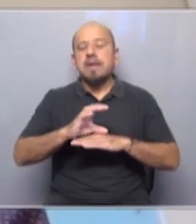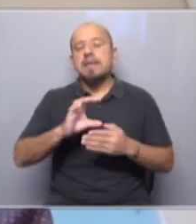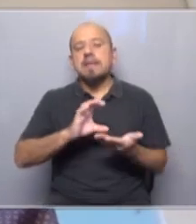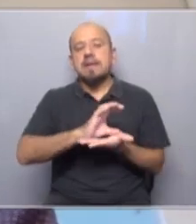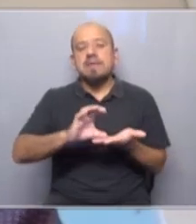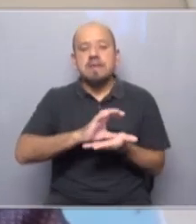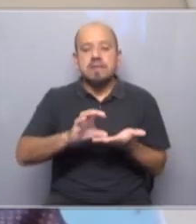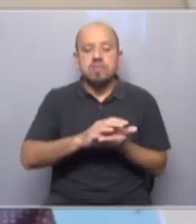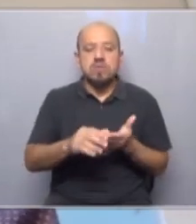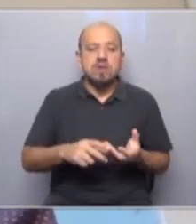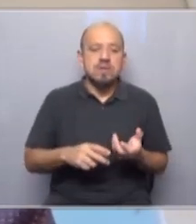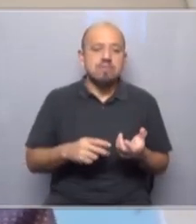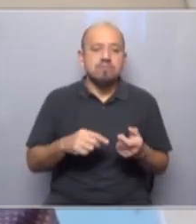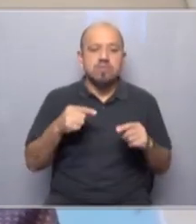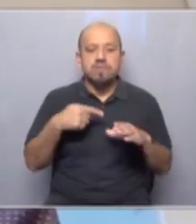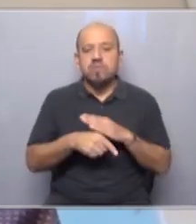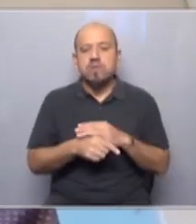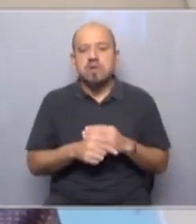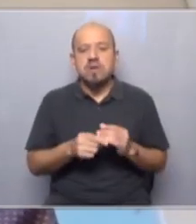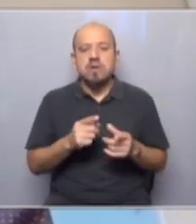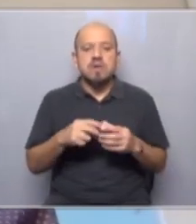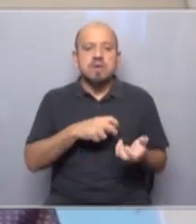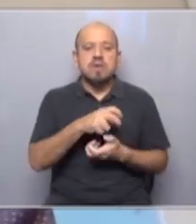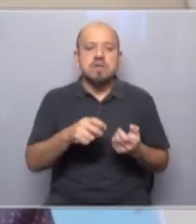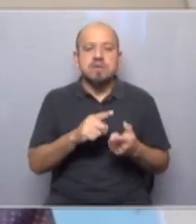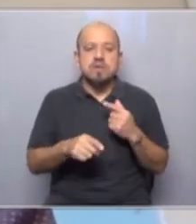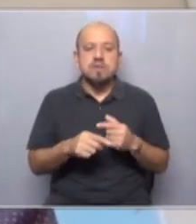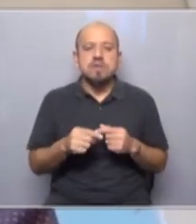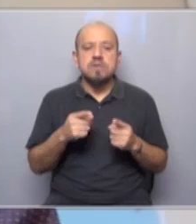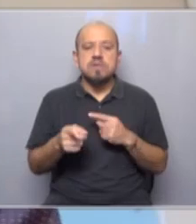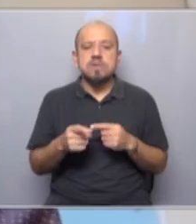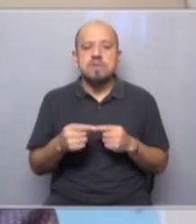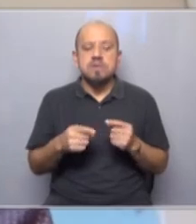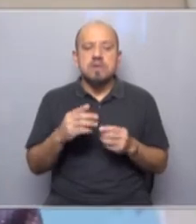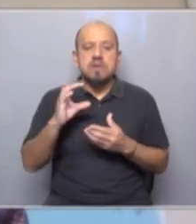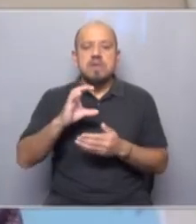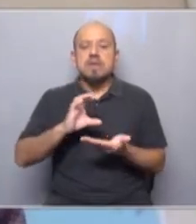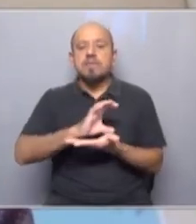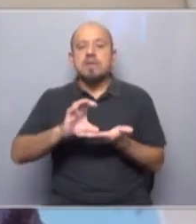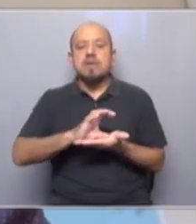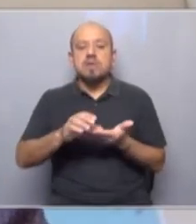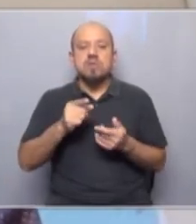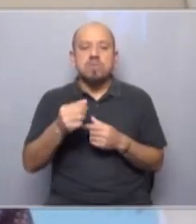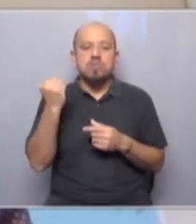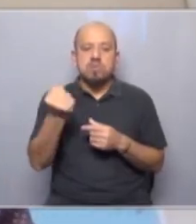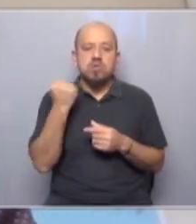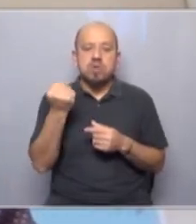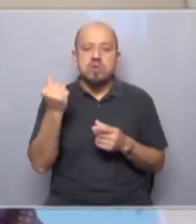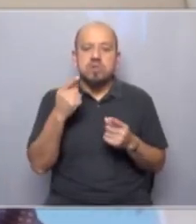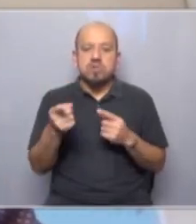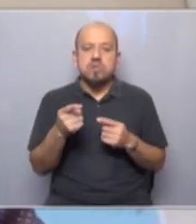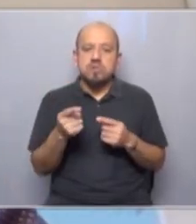profunda crisis política de la legitimidad de los estados y de la hegemonía capitalista. Y esto es muy importante para los